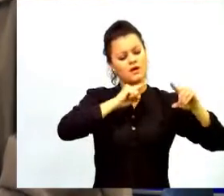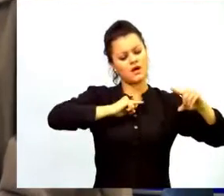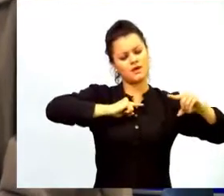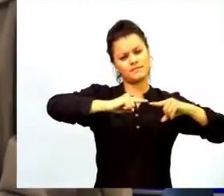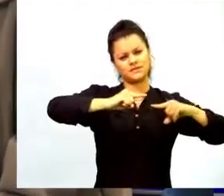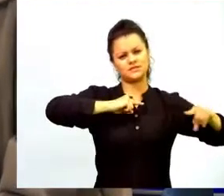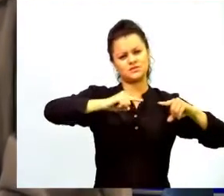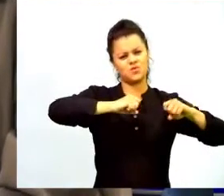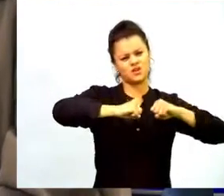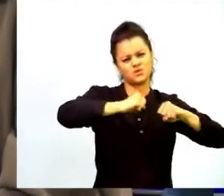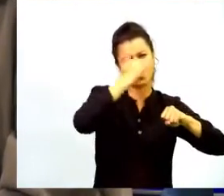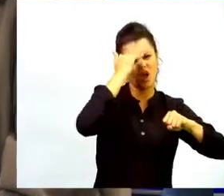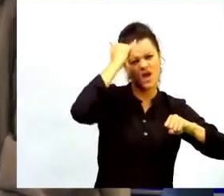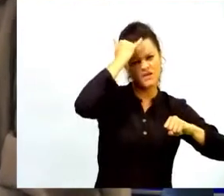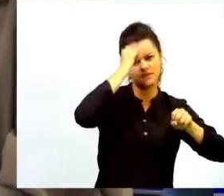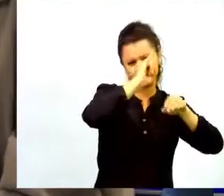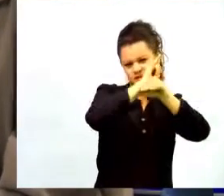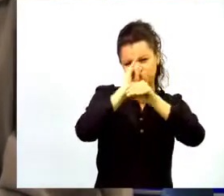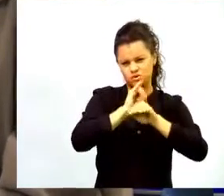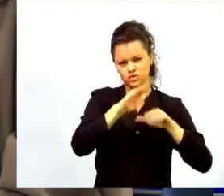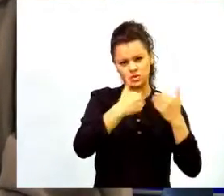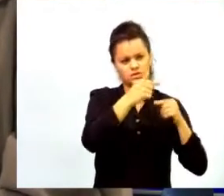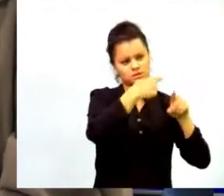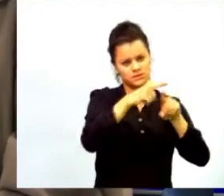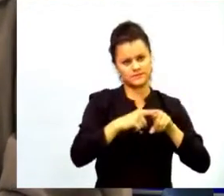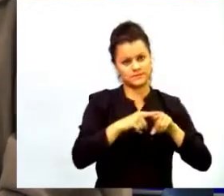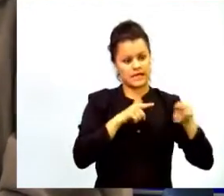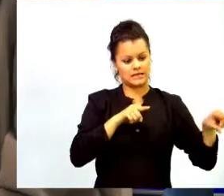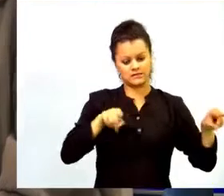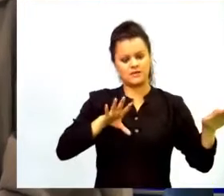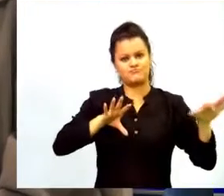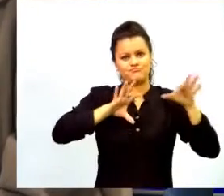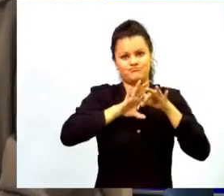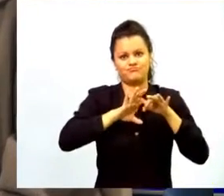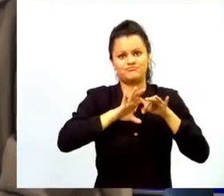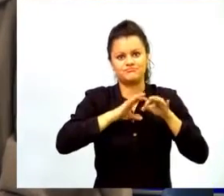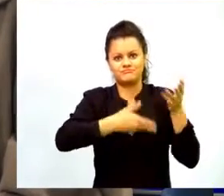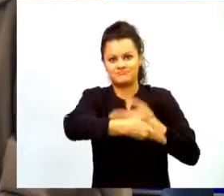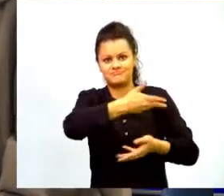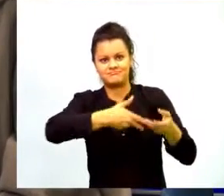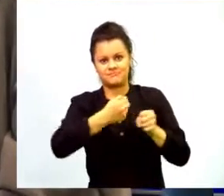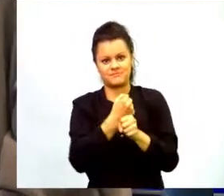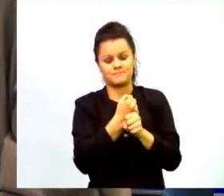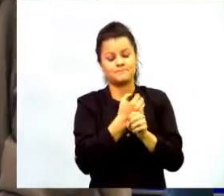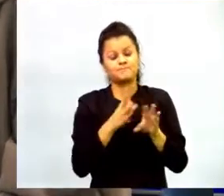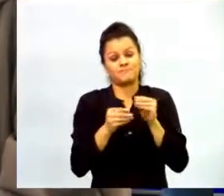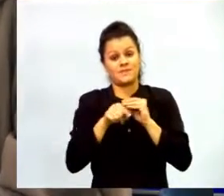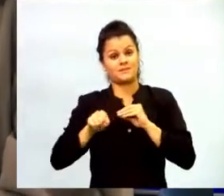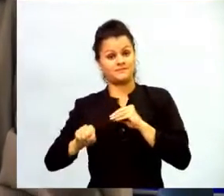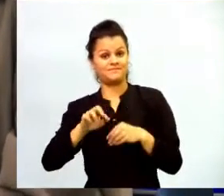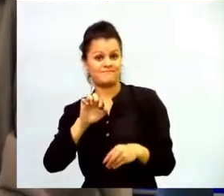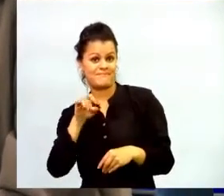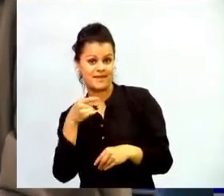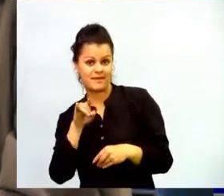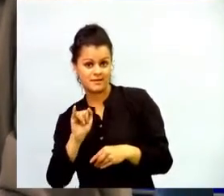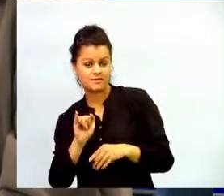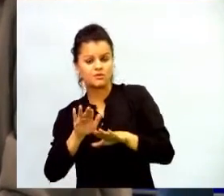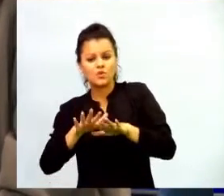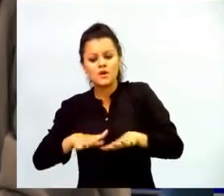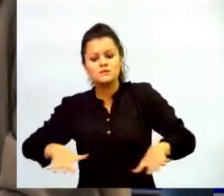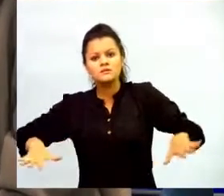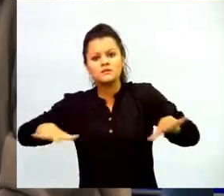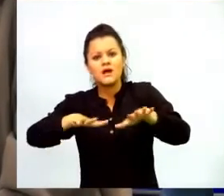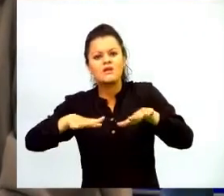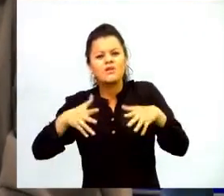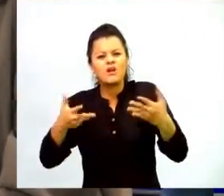instituciones escolares. Adicionalmente, PEGI se ha constituido en un escenario de discusión de los